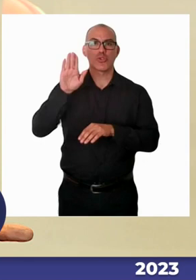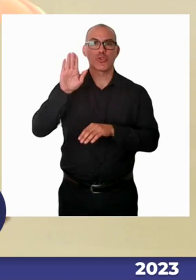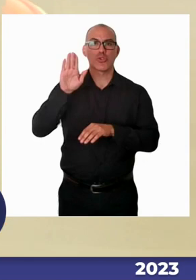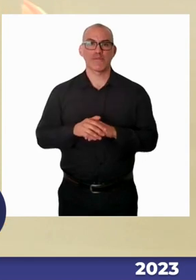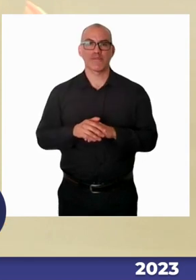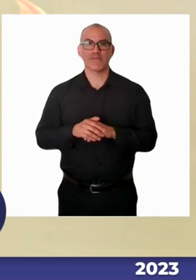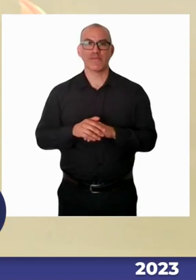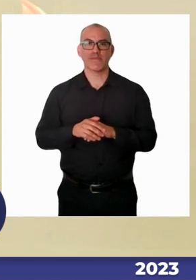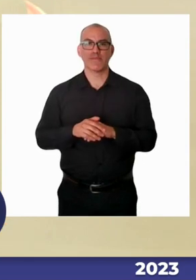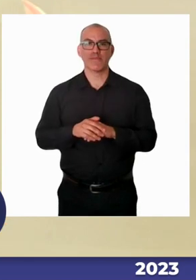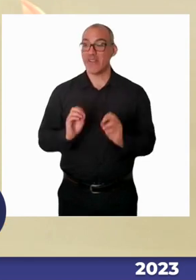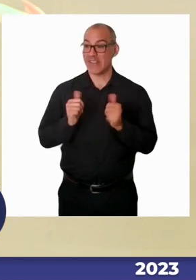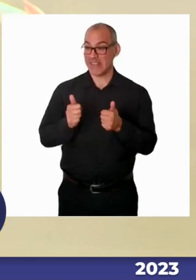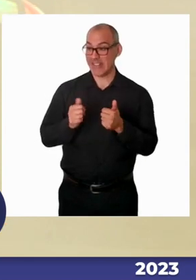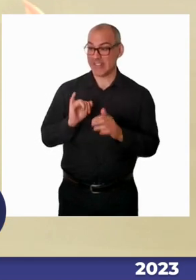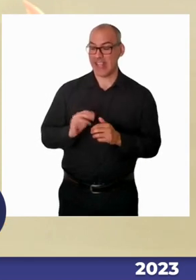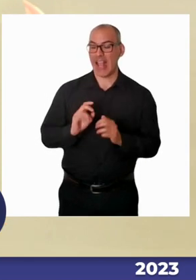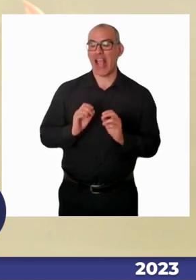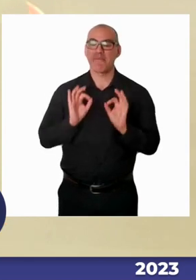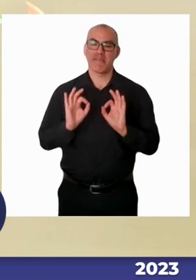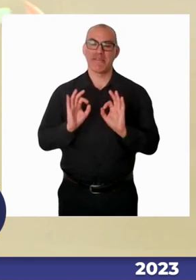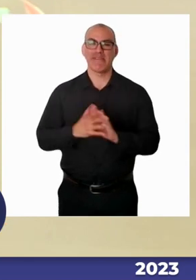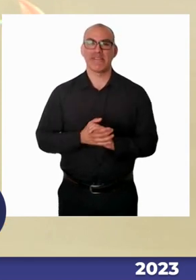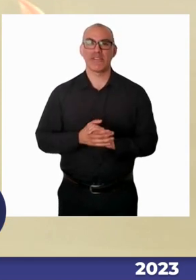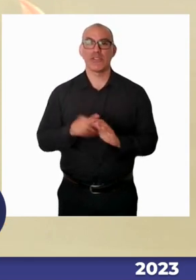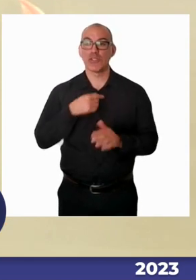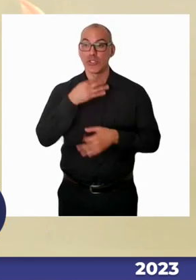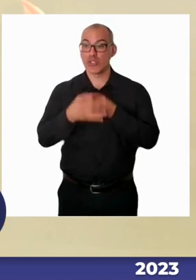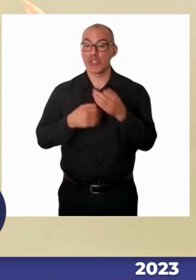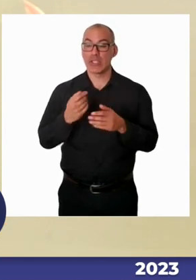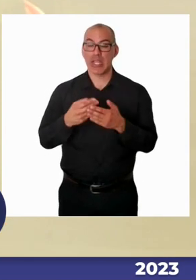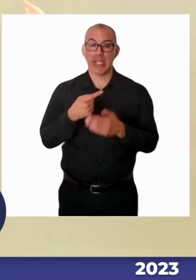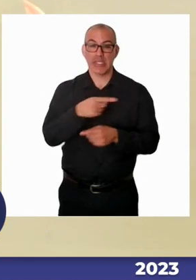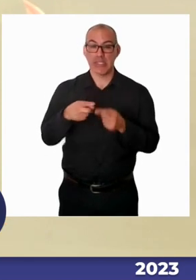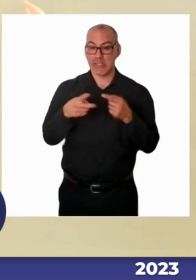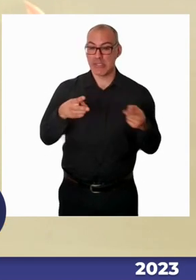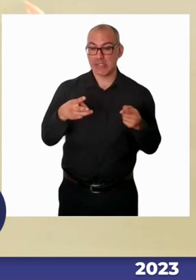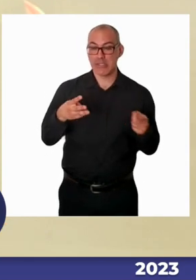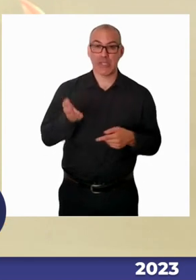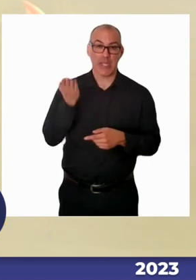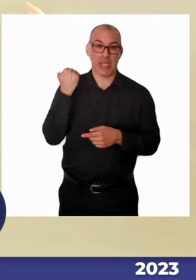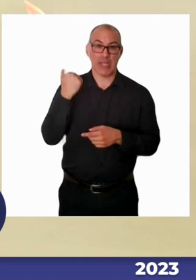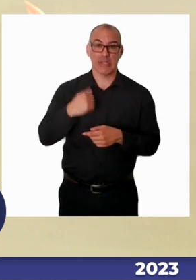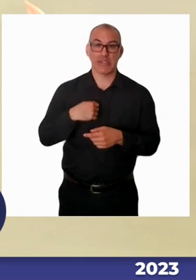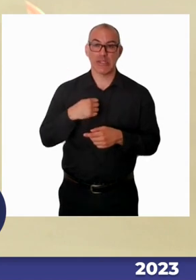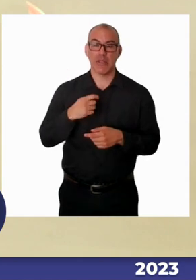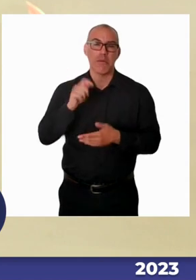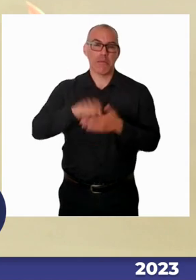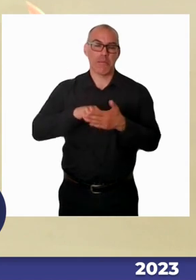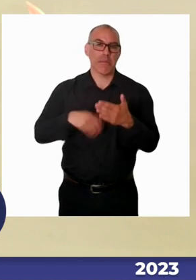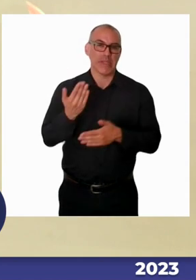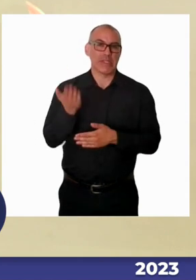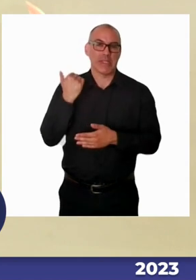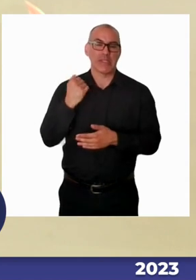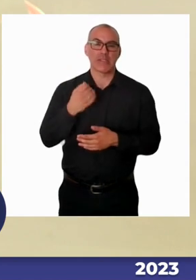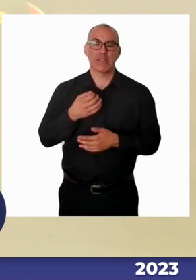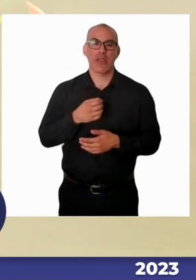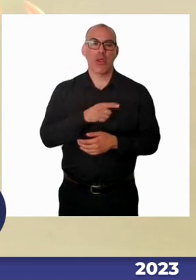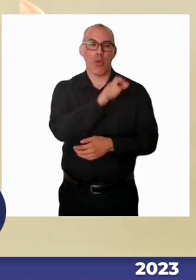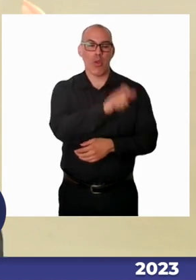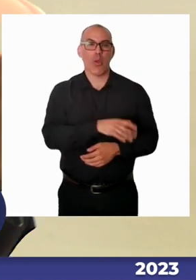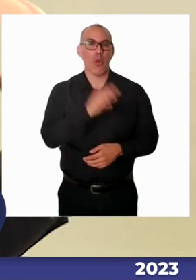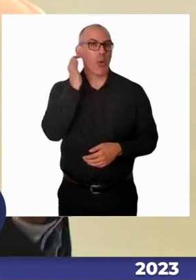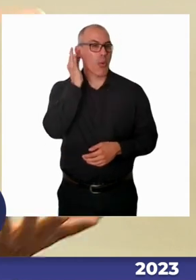de ella depende un paciente, una persona con problemas cognitivos severos, que requiere una atención, entonces,